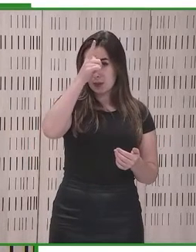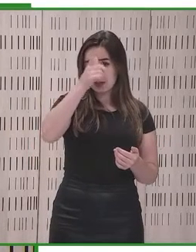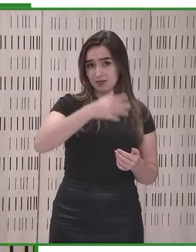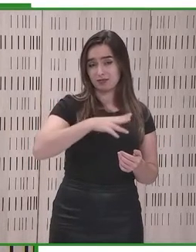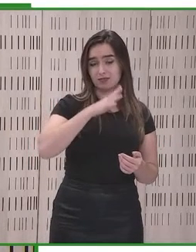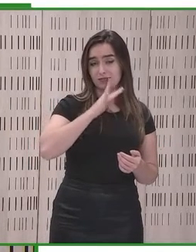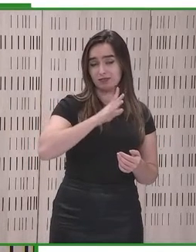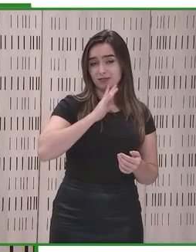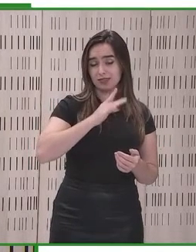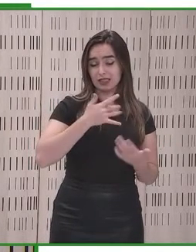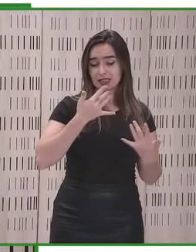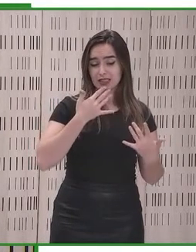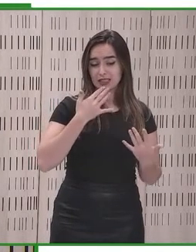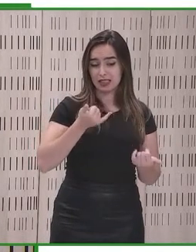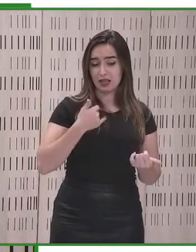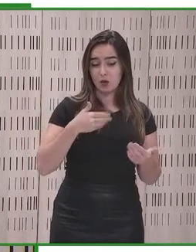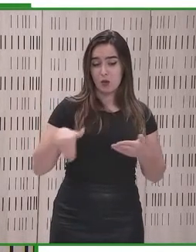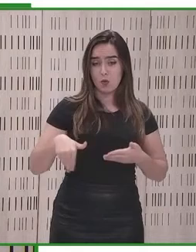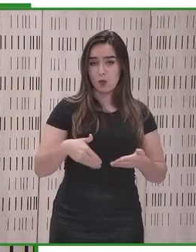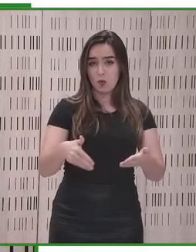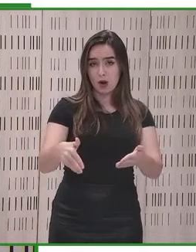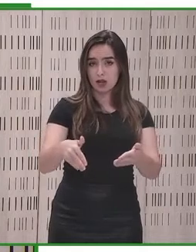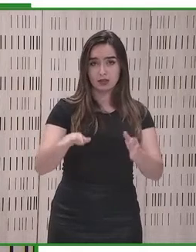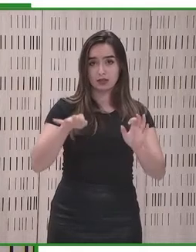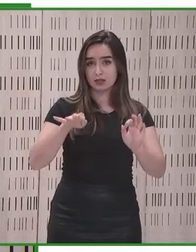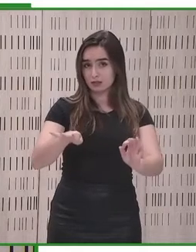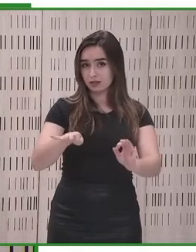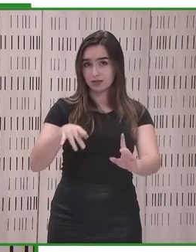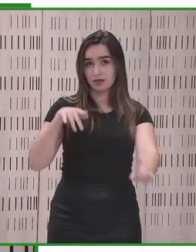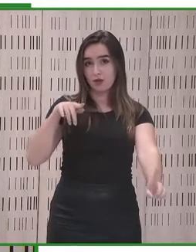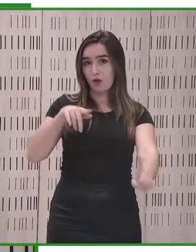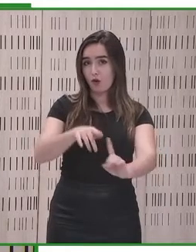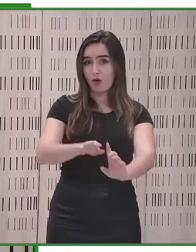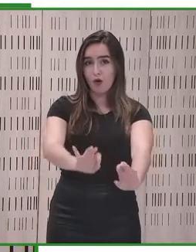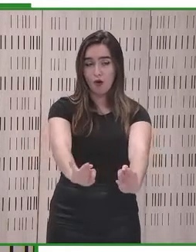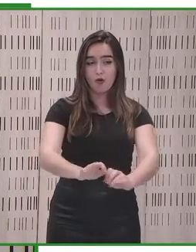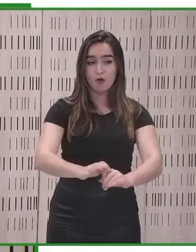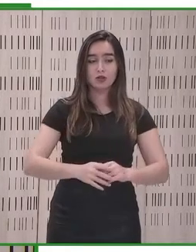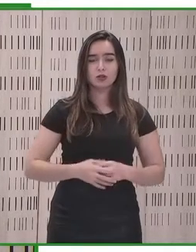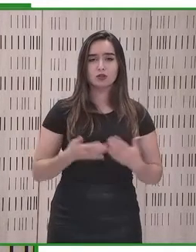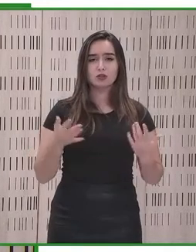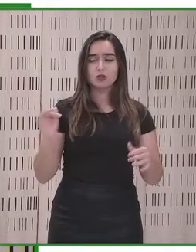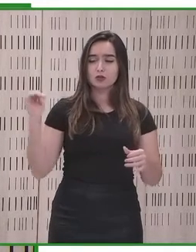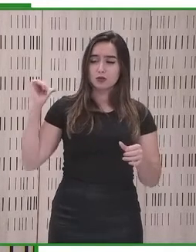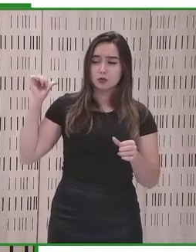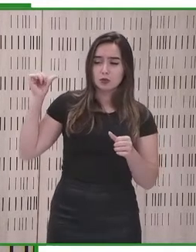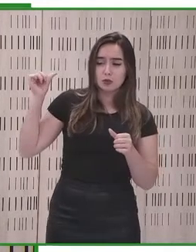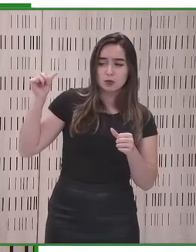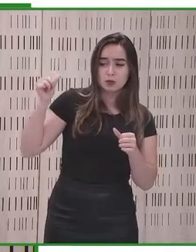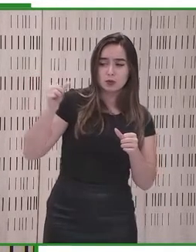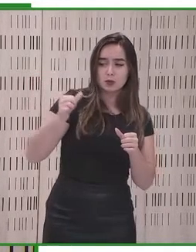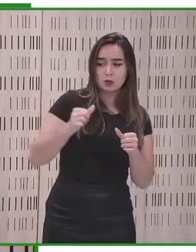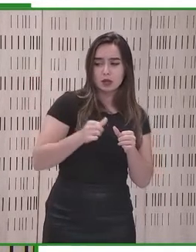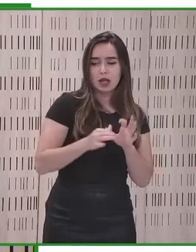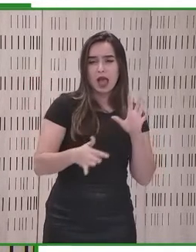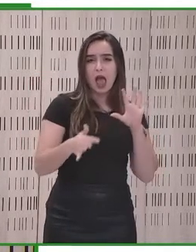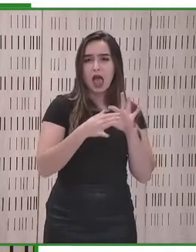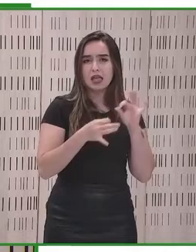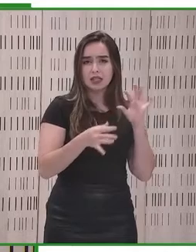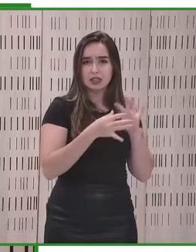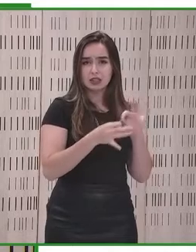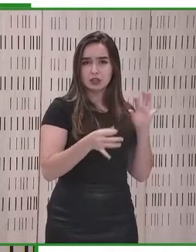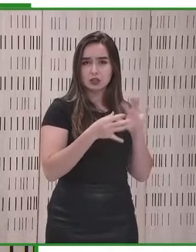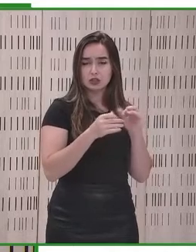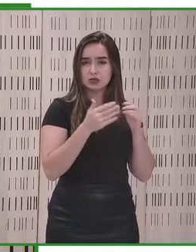habla alemán, estamos traduciendo cosas en inglés y dirías que ya se ha conseguido el objetivo